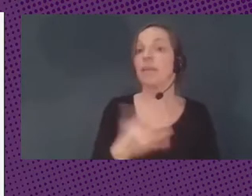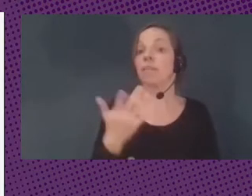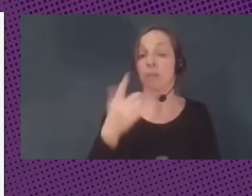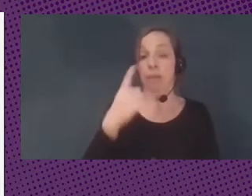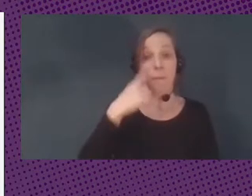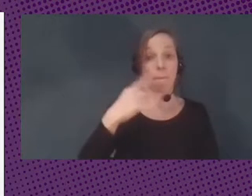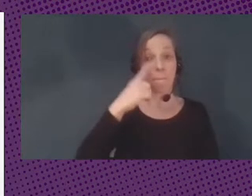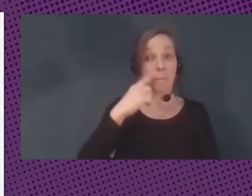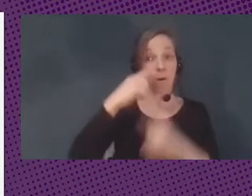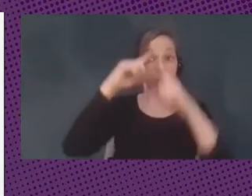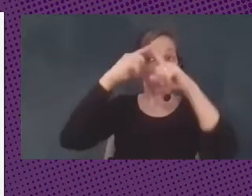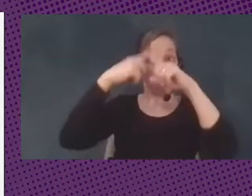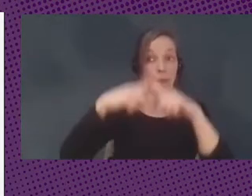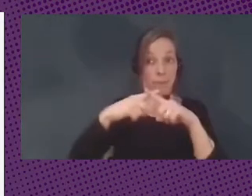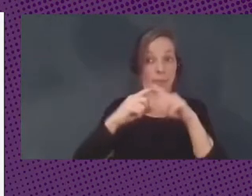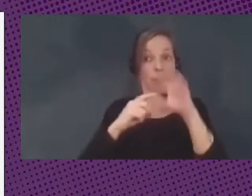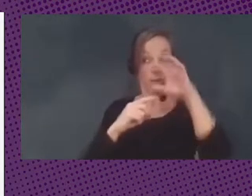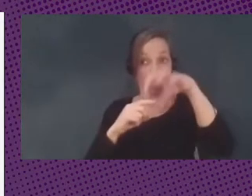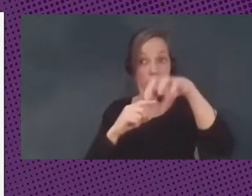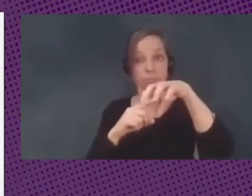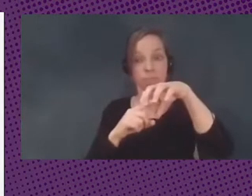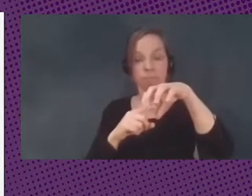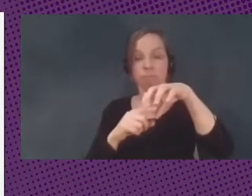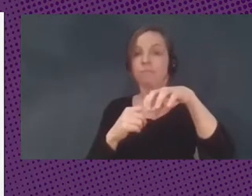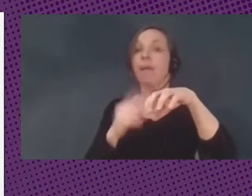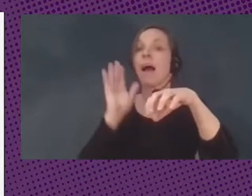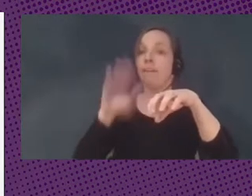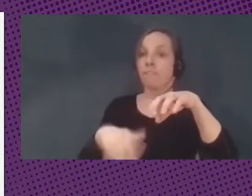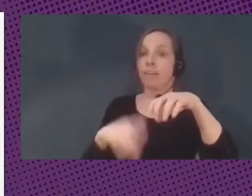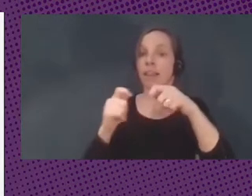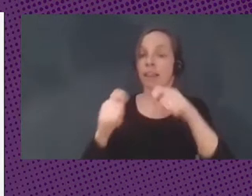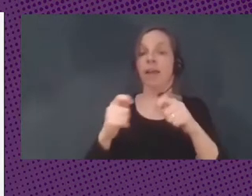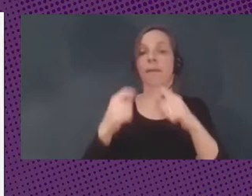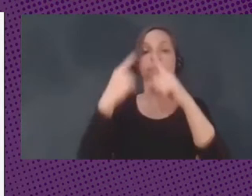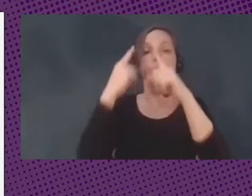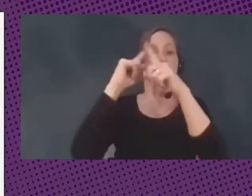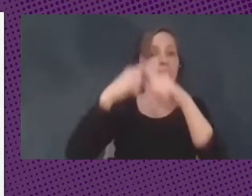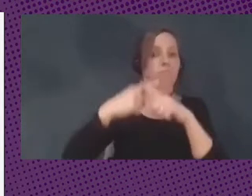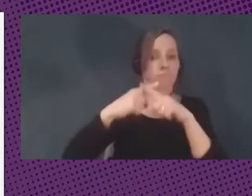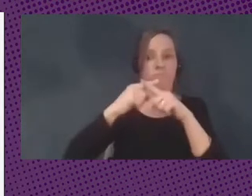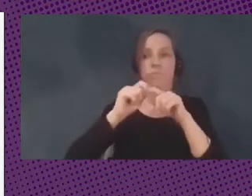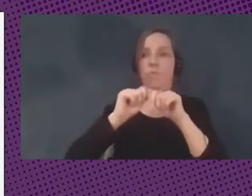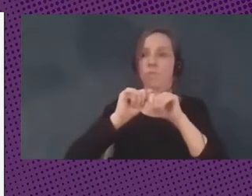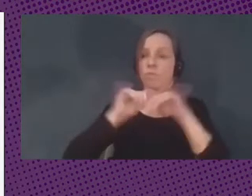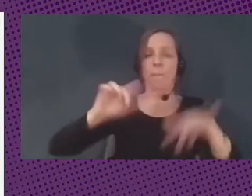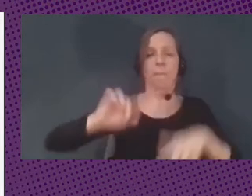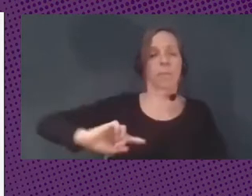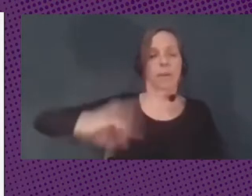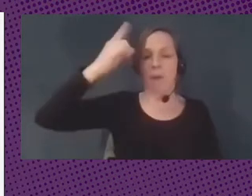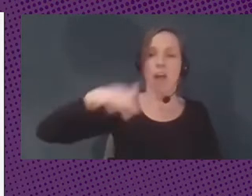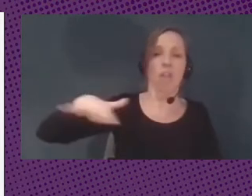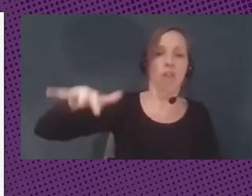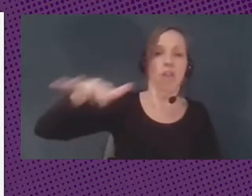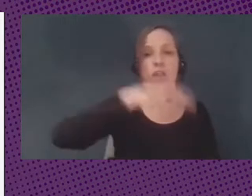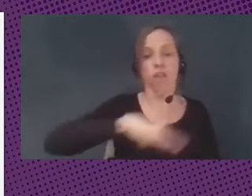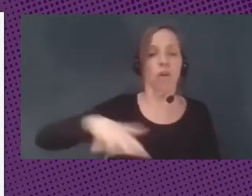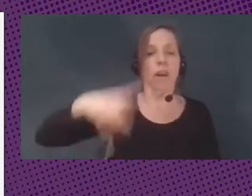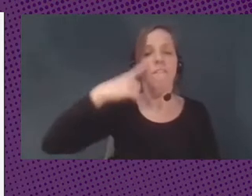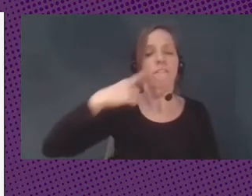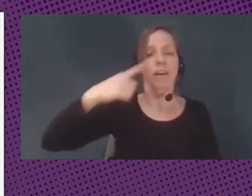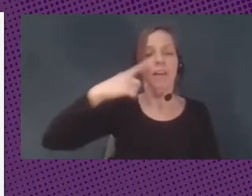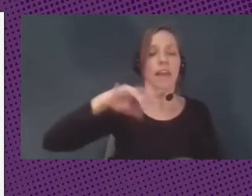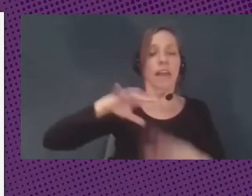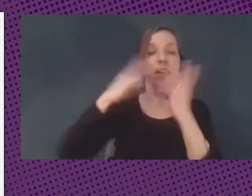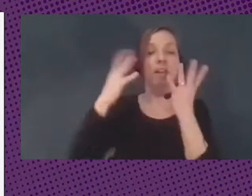de Ámsterdam permitió que Ámsterdam se convierta en el primer hub financiero internacional hace 300 años